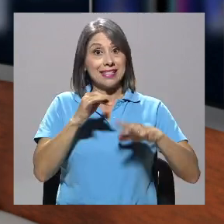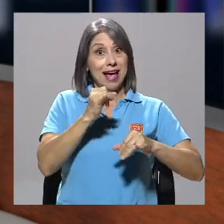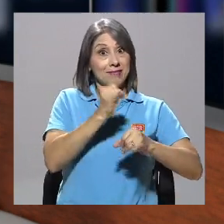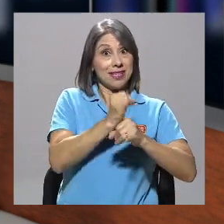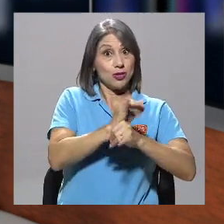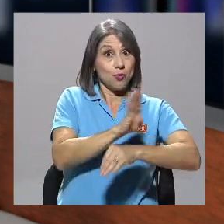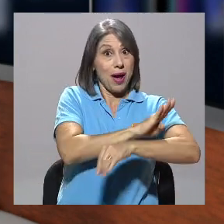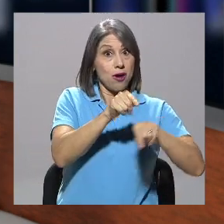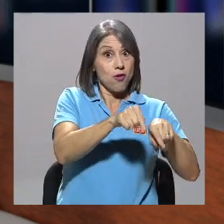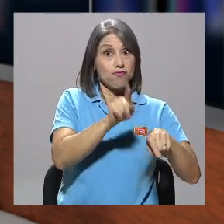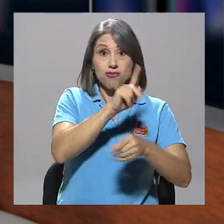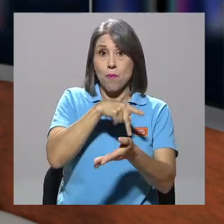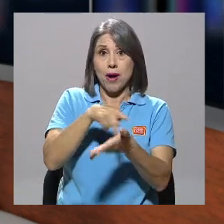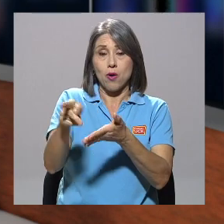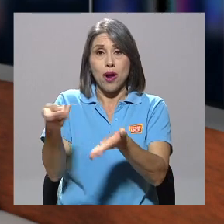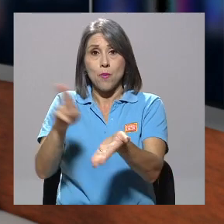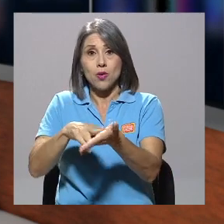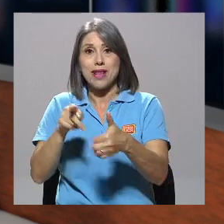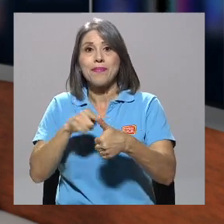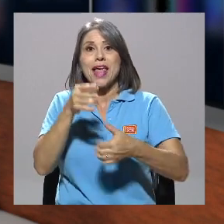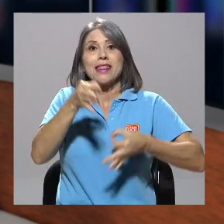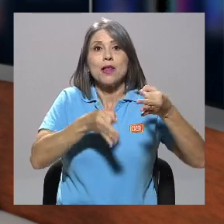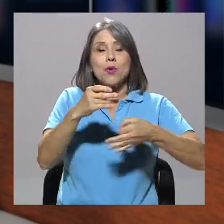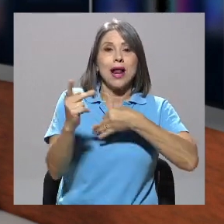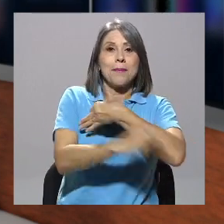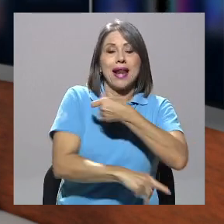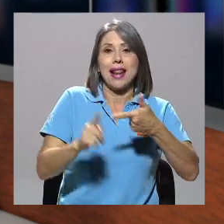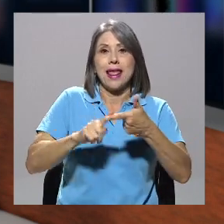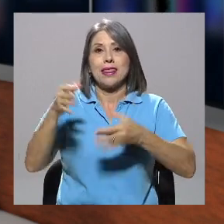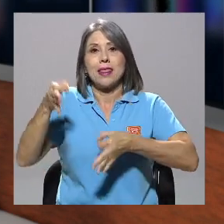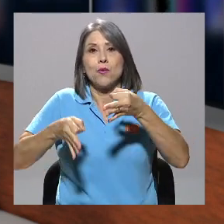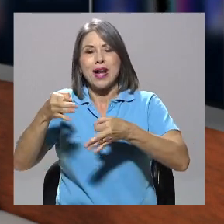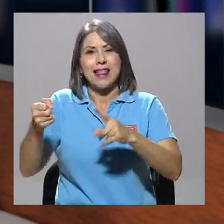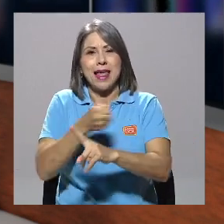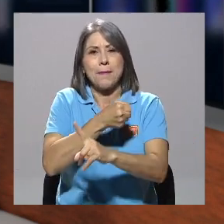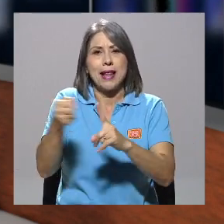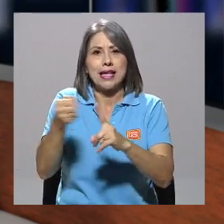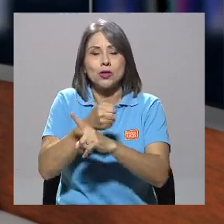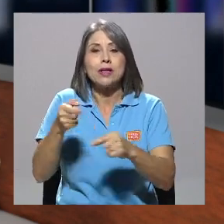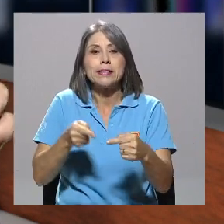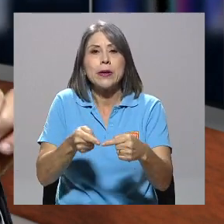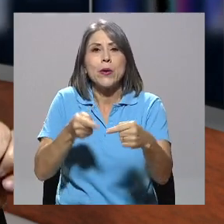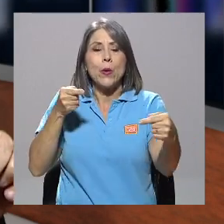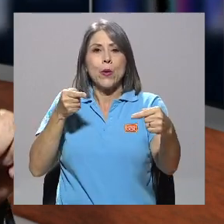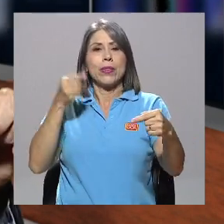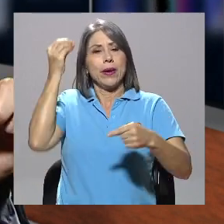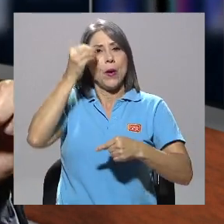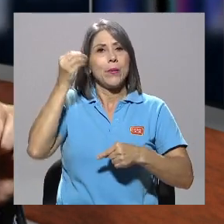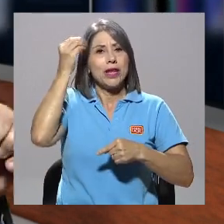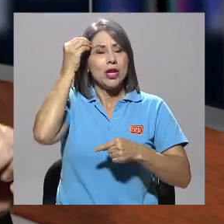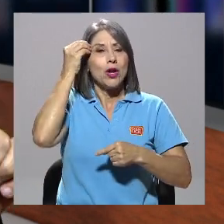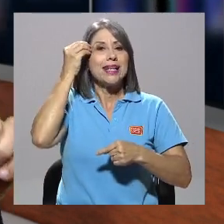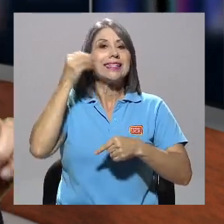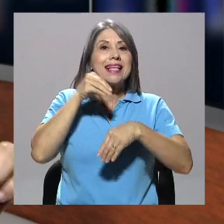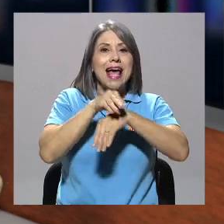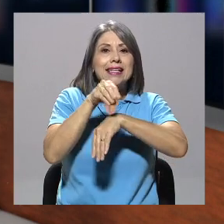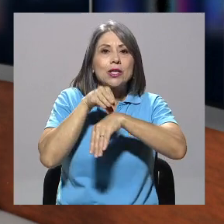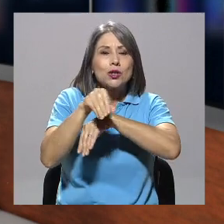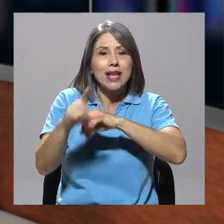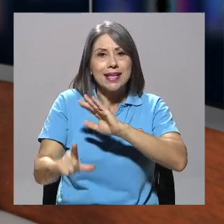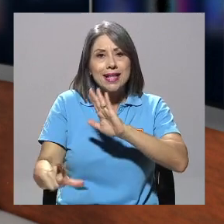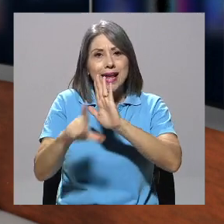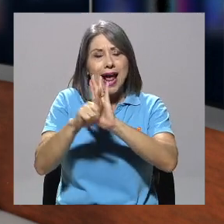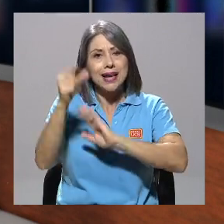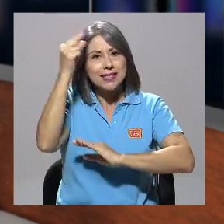pagar la multa, tanto el Tribunal Penal como el Tribunal de Apelaciones, en contra de los criterios emitidos por las asesorías